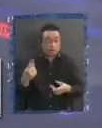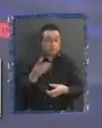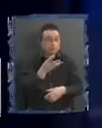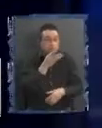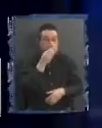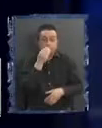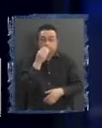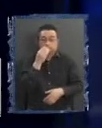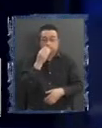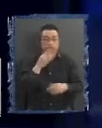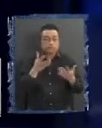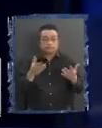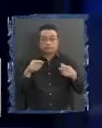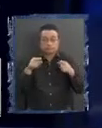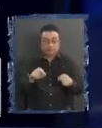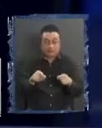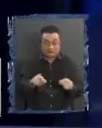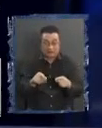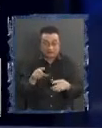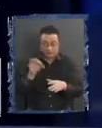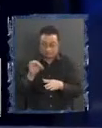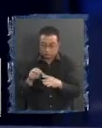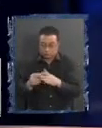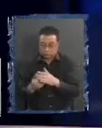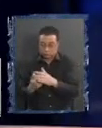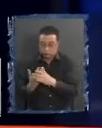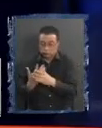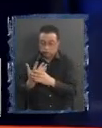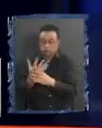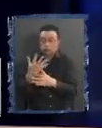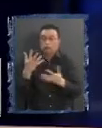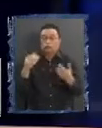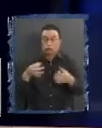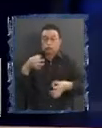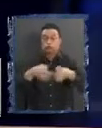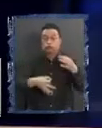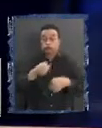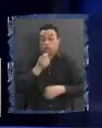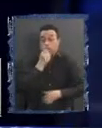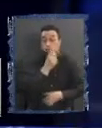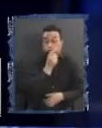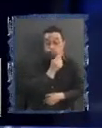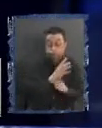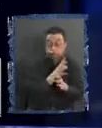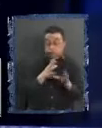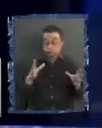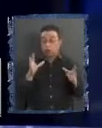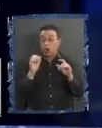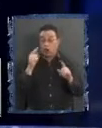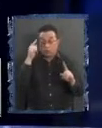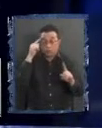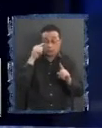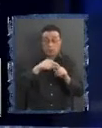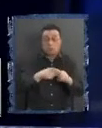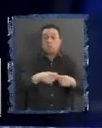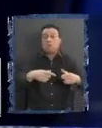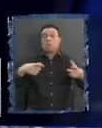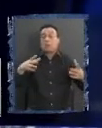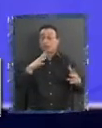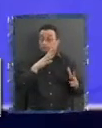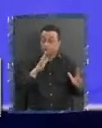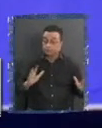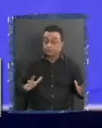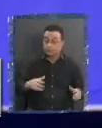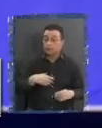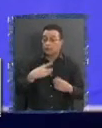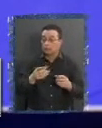que eso es una semilla que puede fomentar la judicialización o incluso las expectativas hacerlas crecer más de lo que debe bueno bueno con la